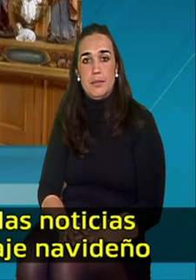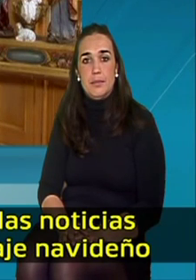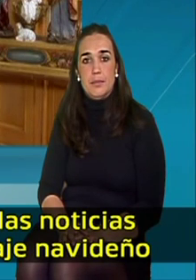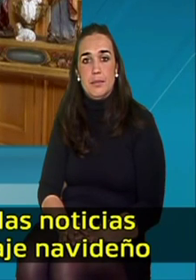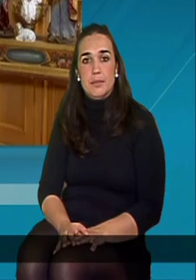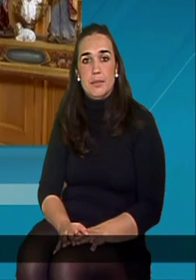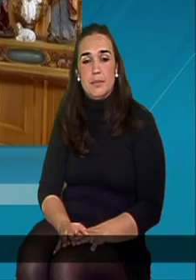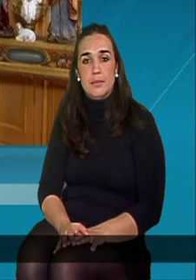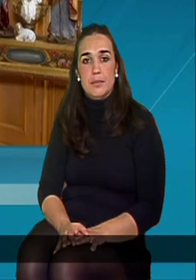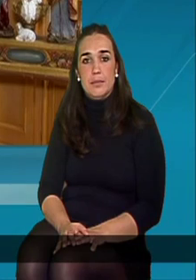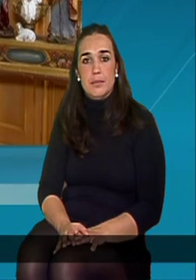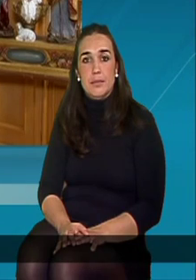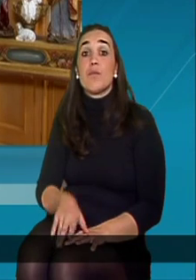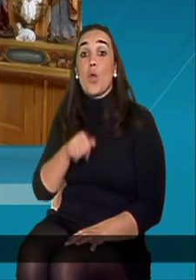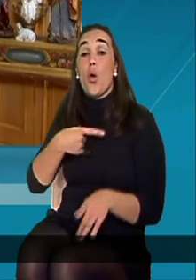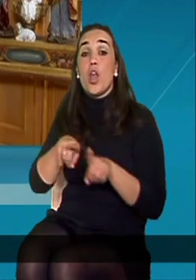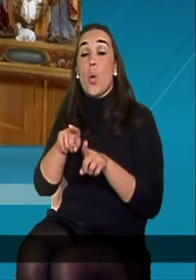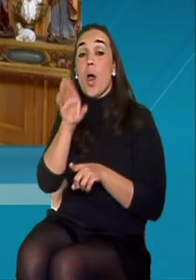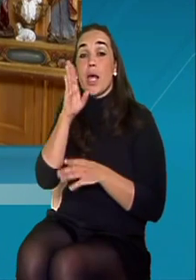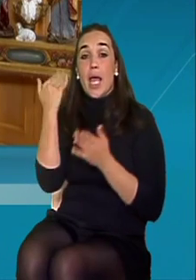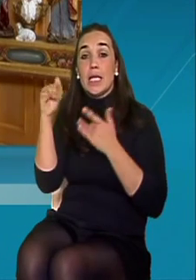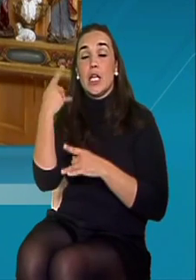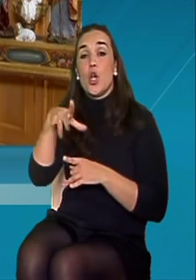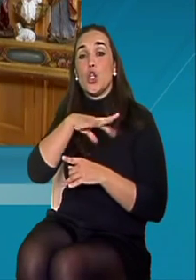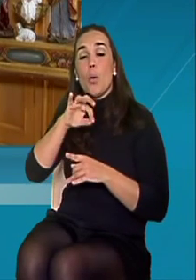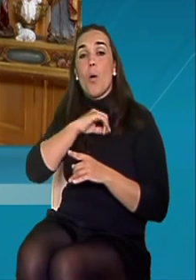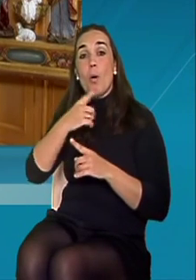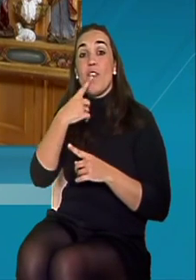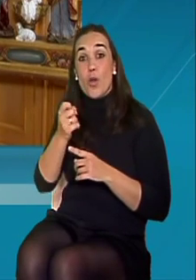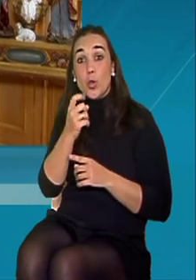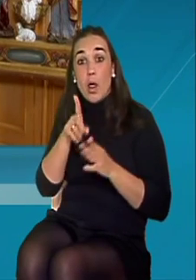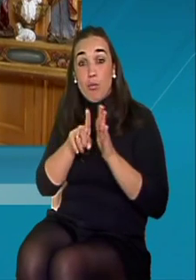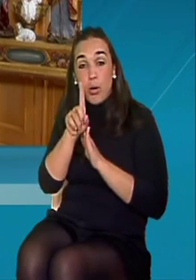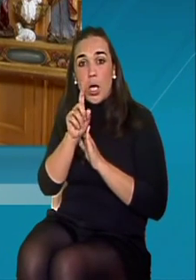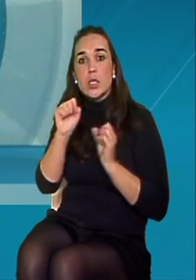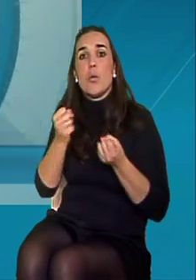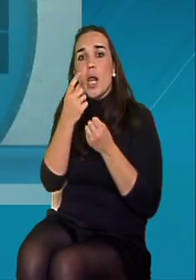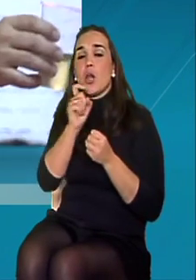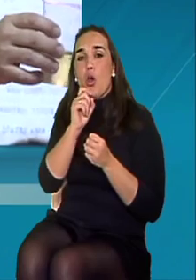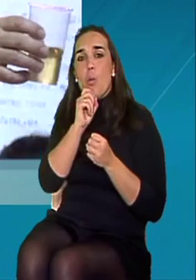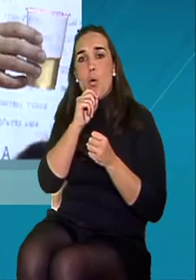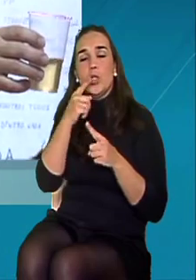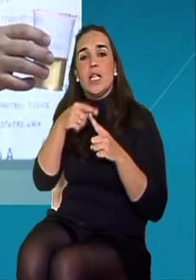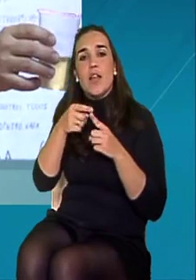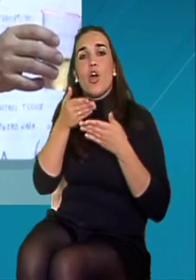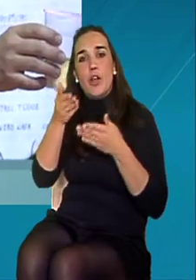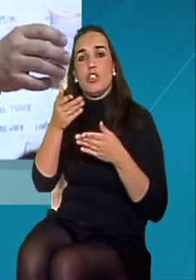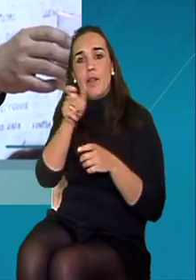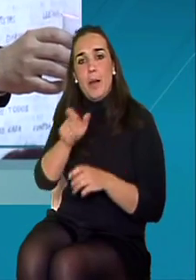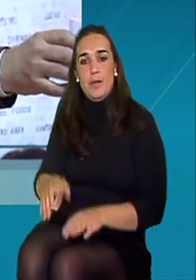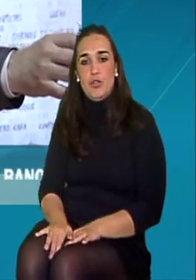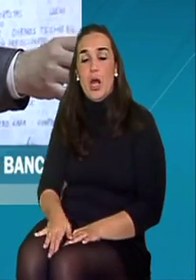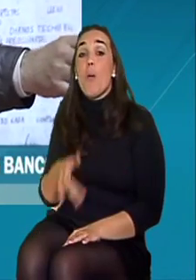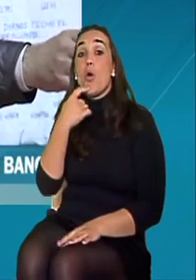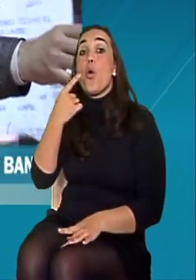Hoy como entonces, podremos superar las dificultades actuales por la generosidad. Por un mundo nuevo con